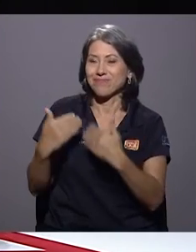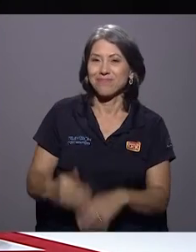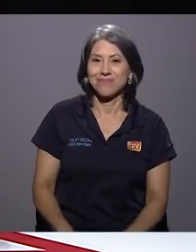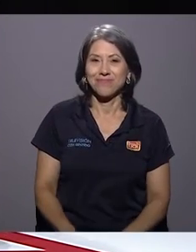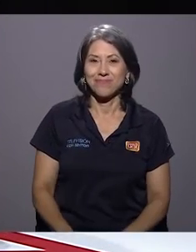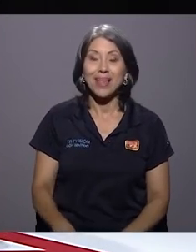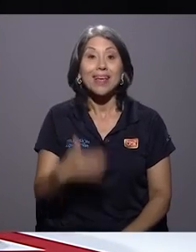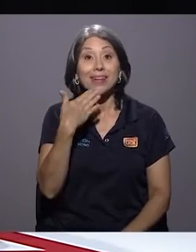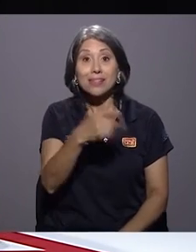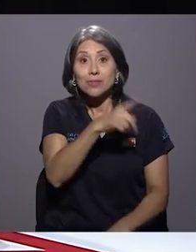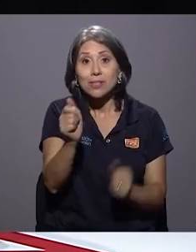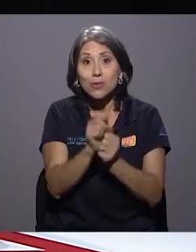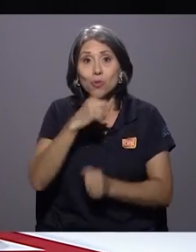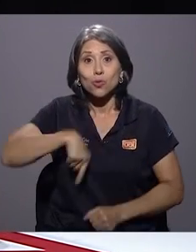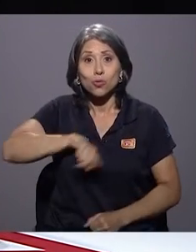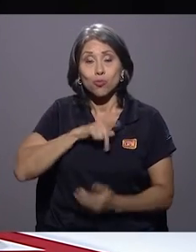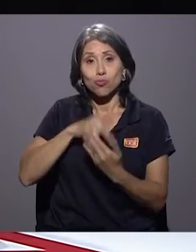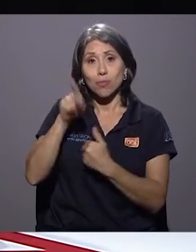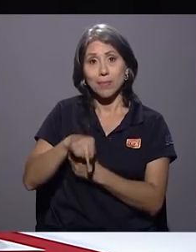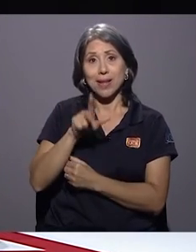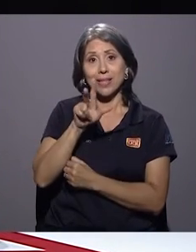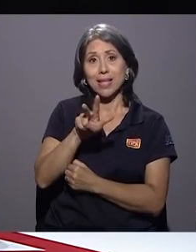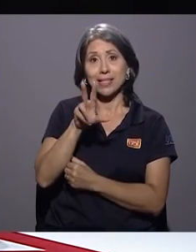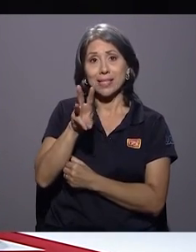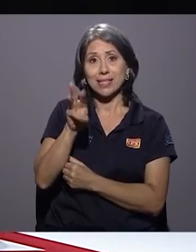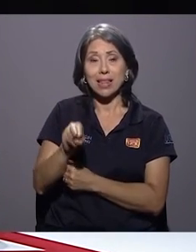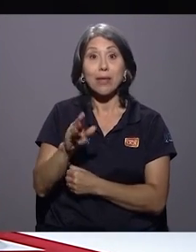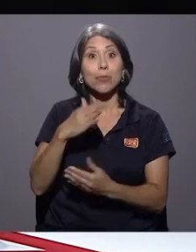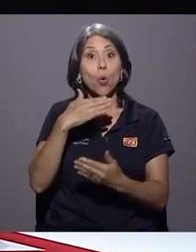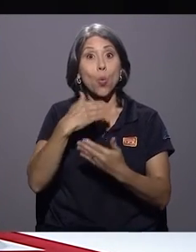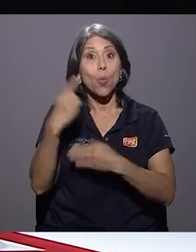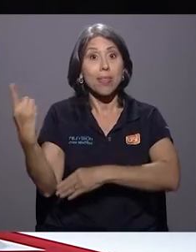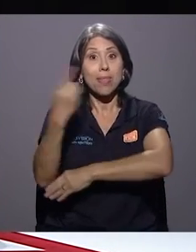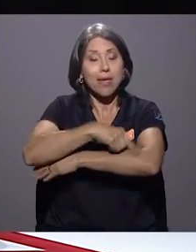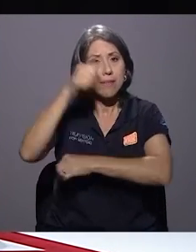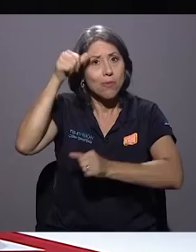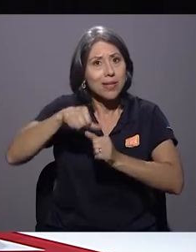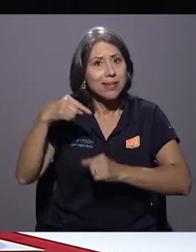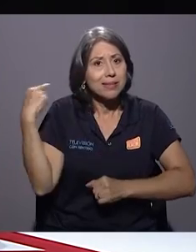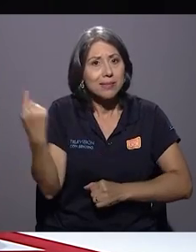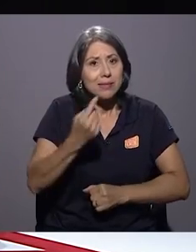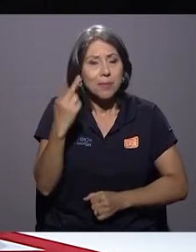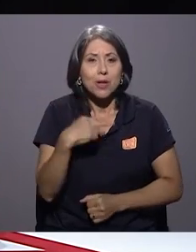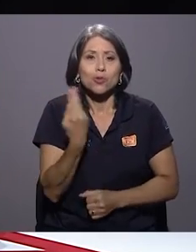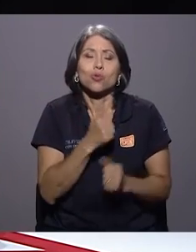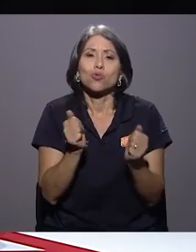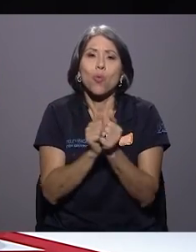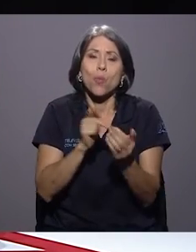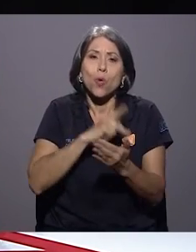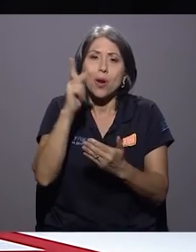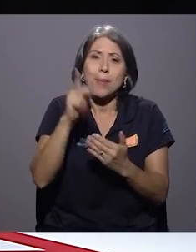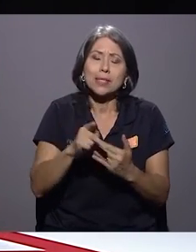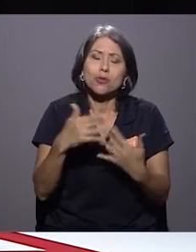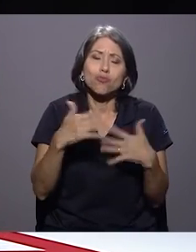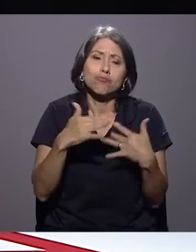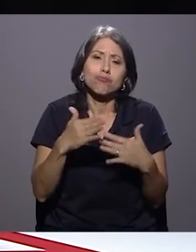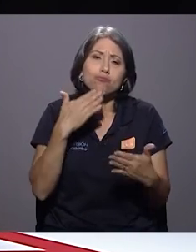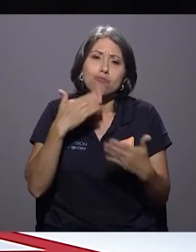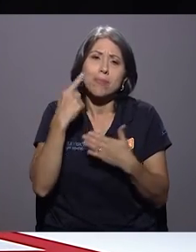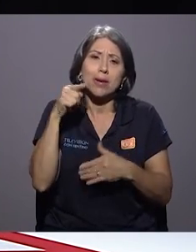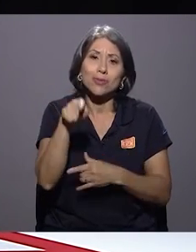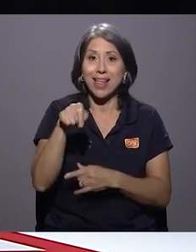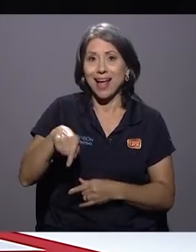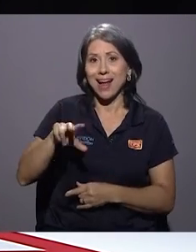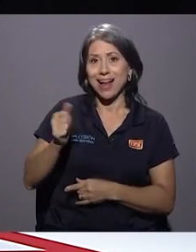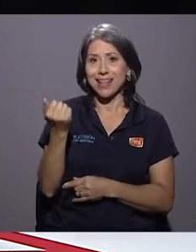con nosotros en 360. Que pasen un muy buen día y recuerden que siempre estamos con una programación exquisita para usted acá en el Canal 15 de la Universidad de